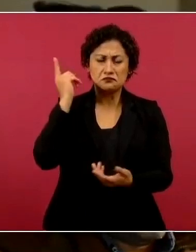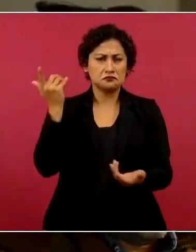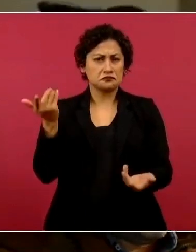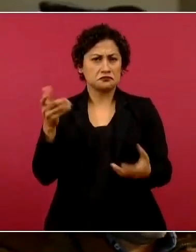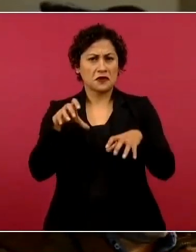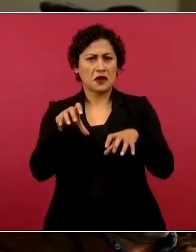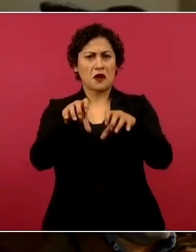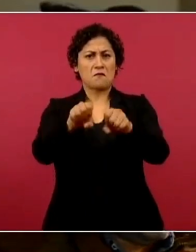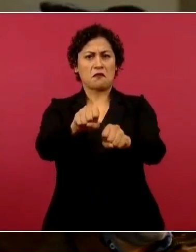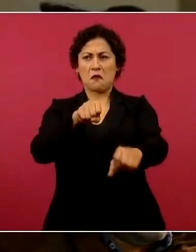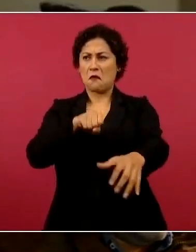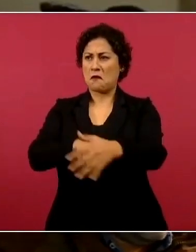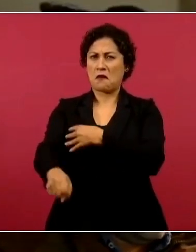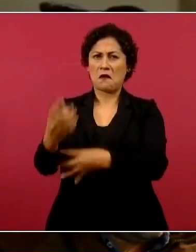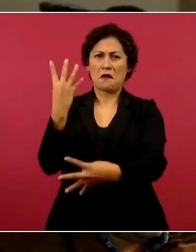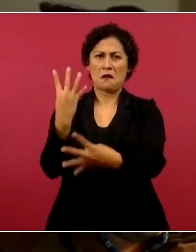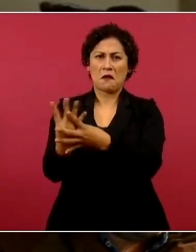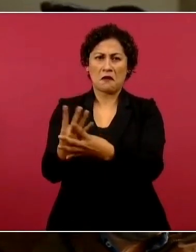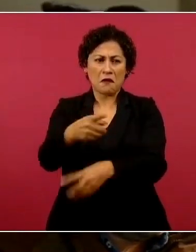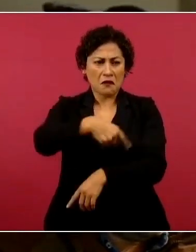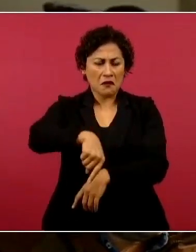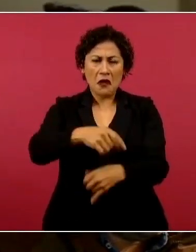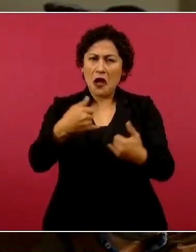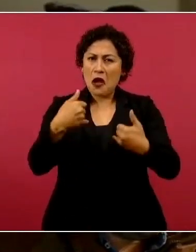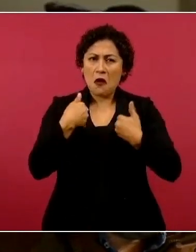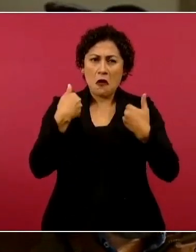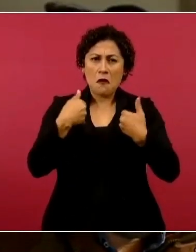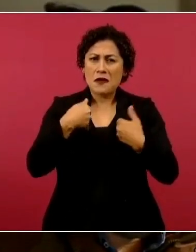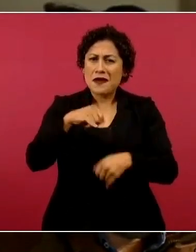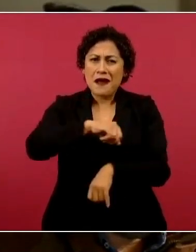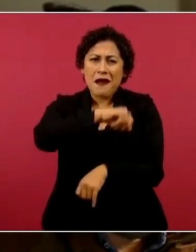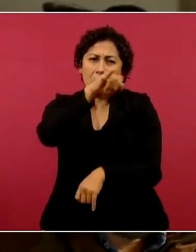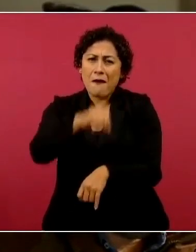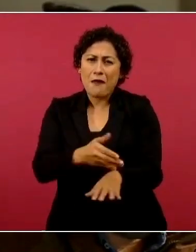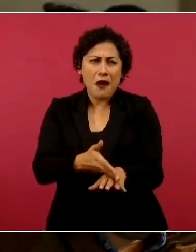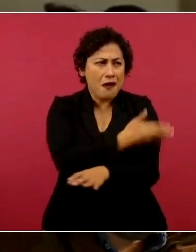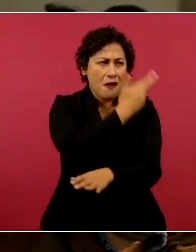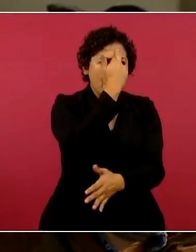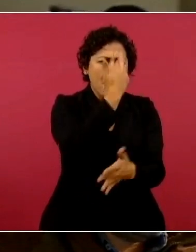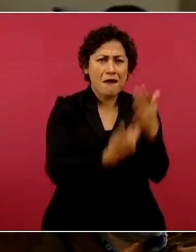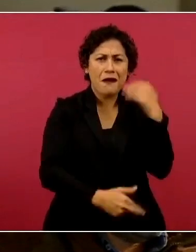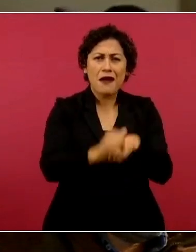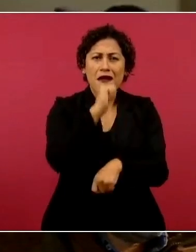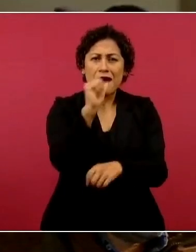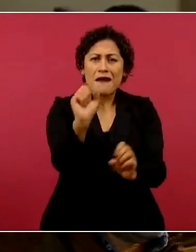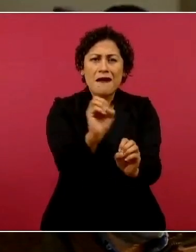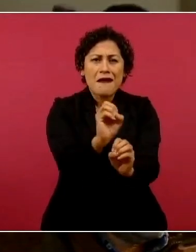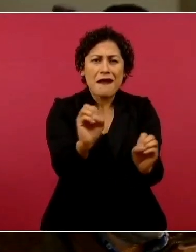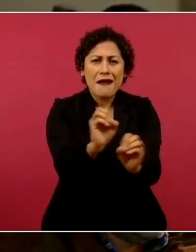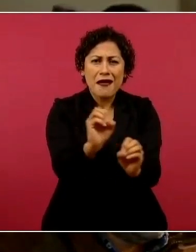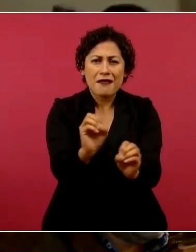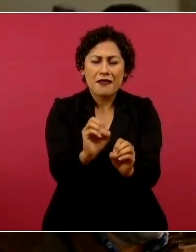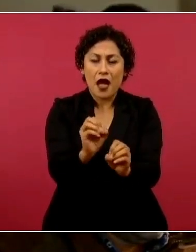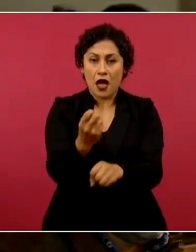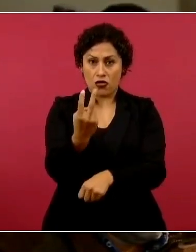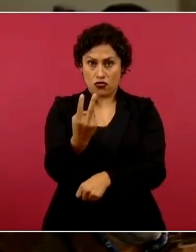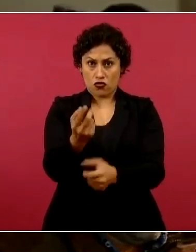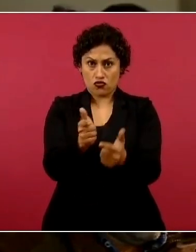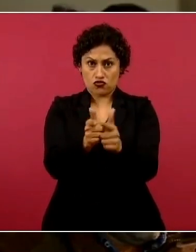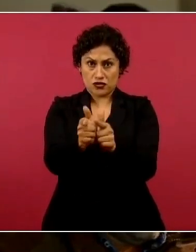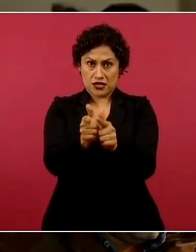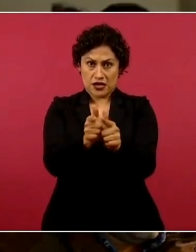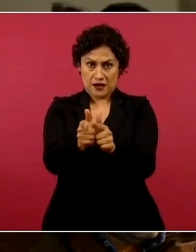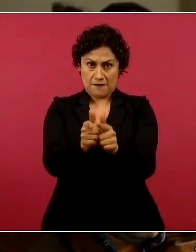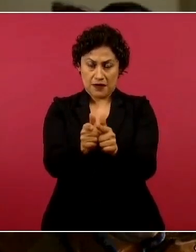reclusorio. Son muchachos que en su vida habían cometido la menor infracción, ambos son gemelos, son